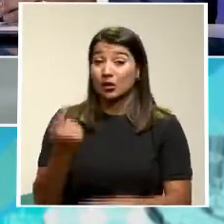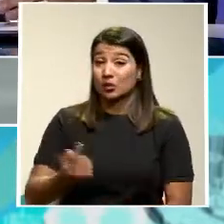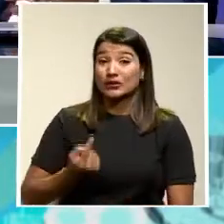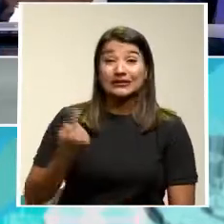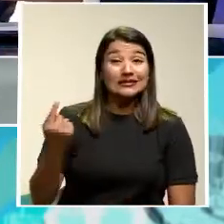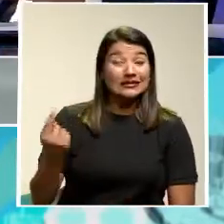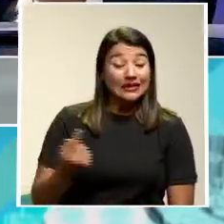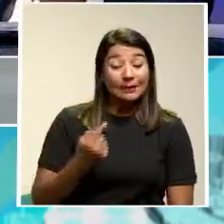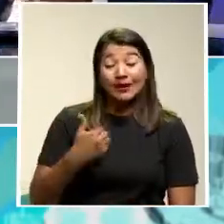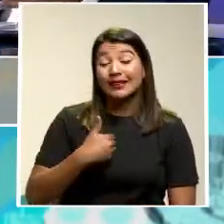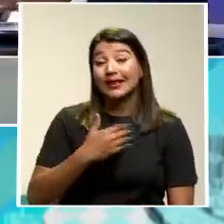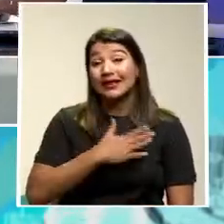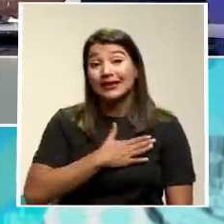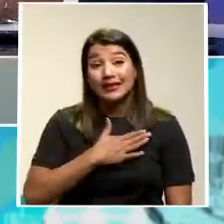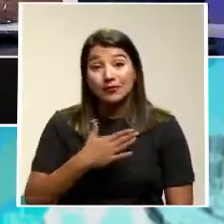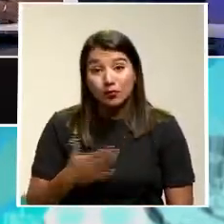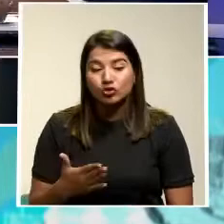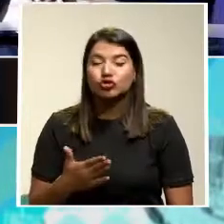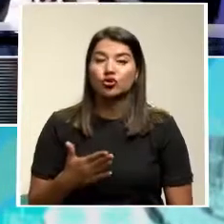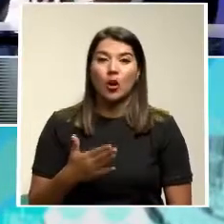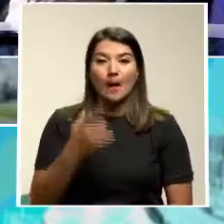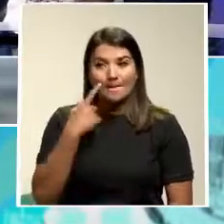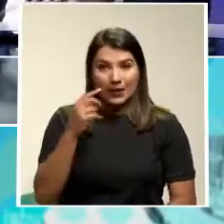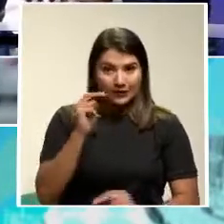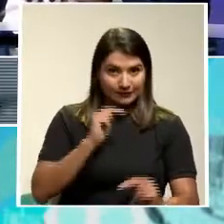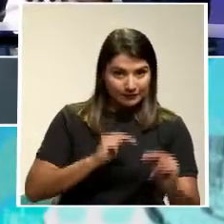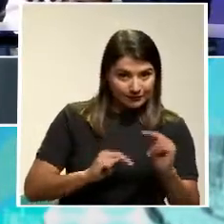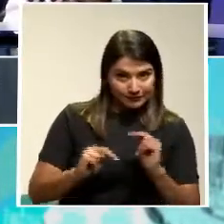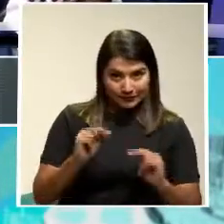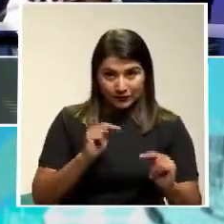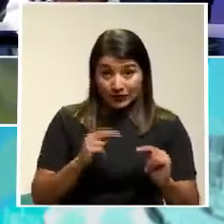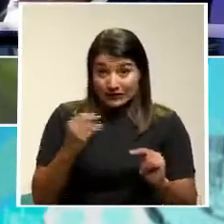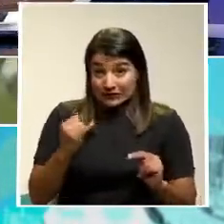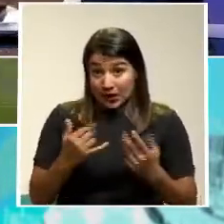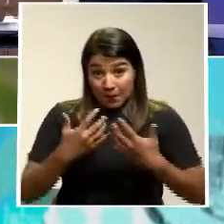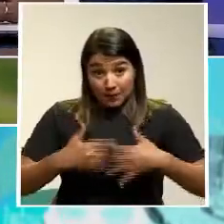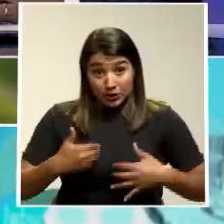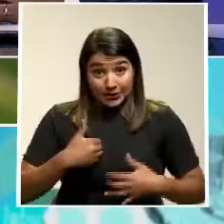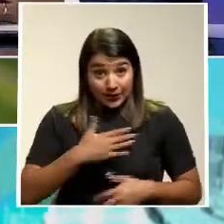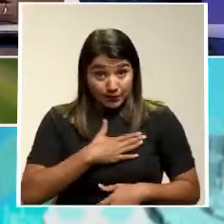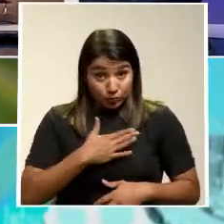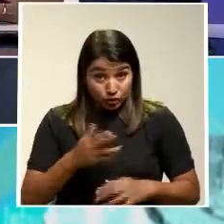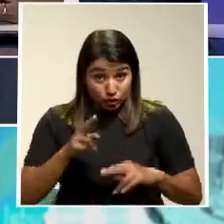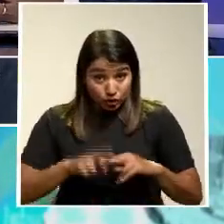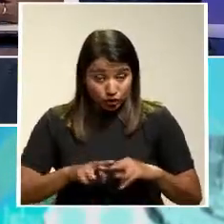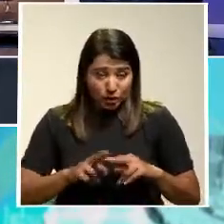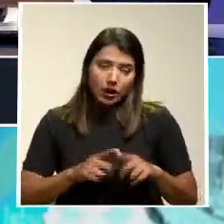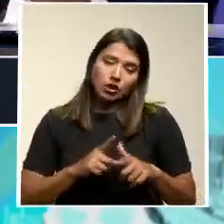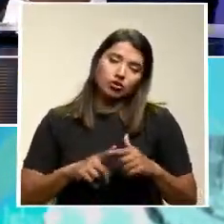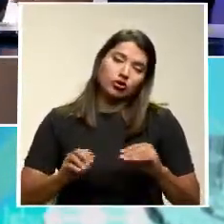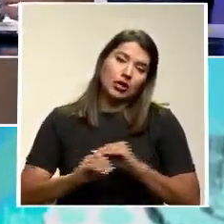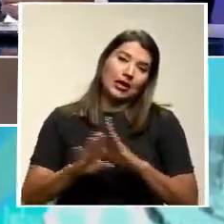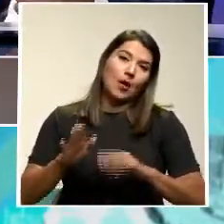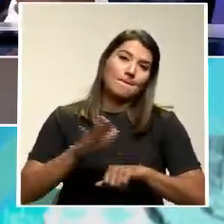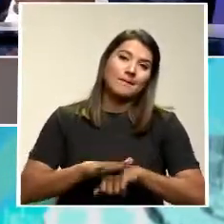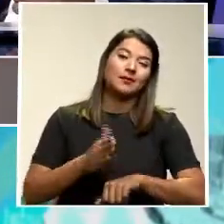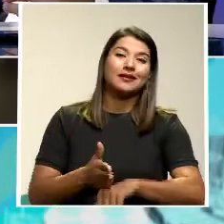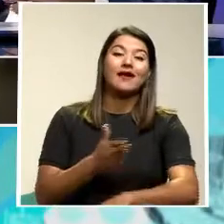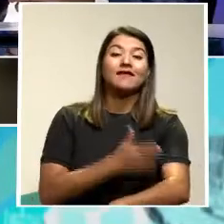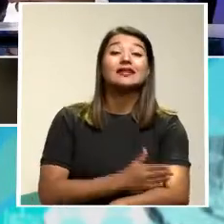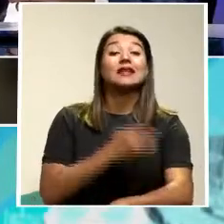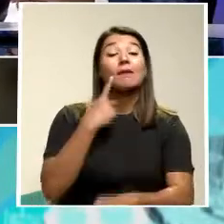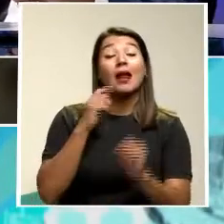la disposición De ser un buen mediador Y si las empresas Están dispuestas A sentarse Pues por supuesto Será de gran avance Para darle